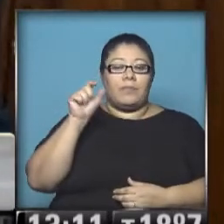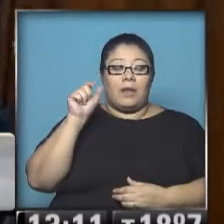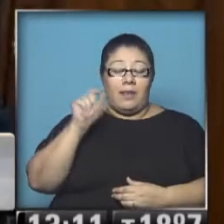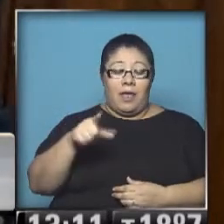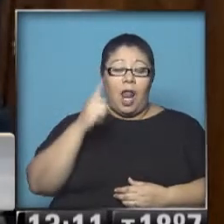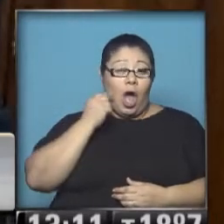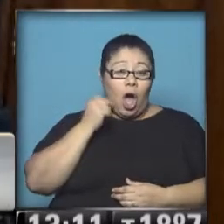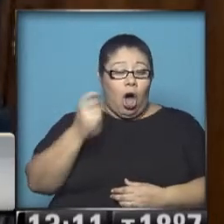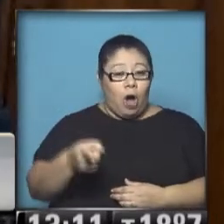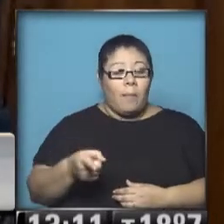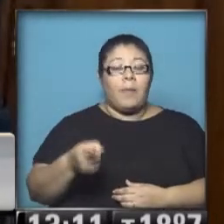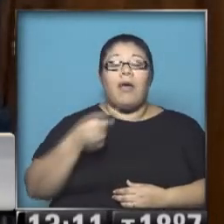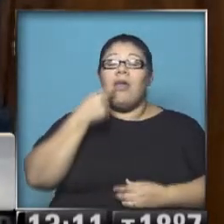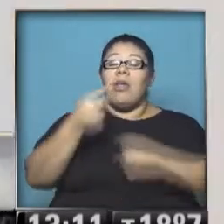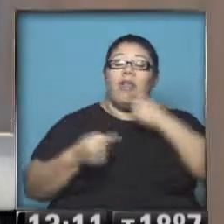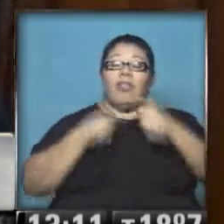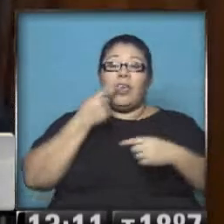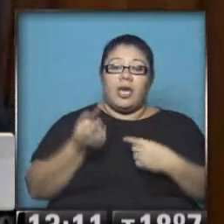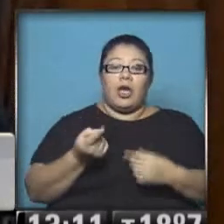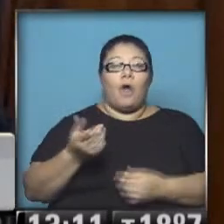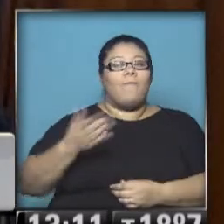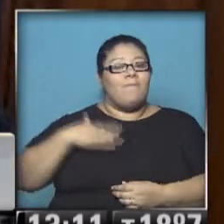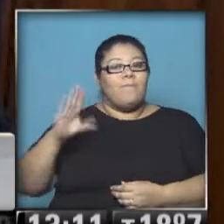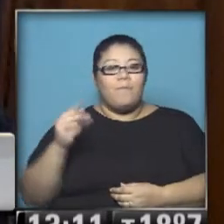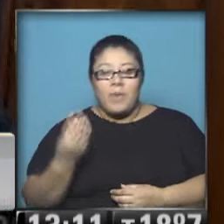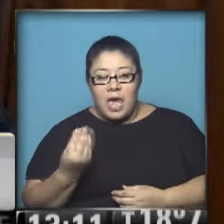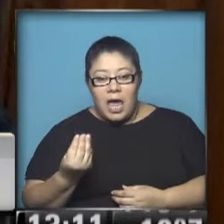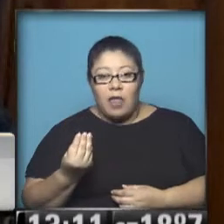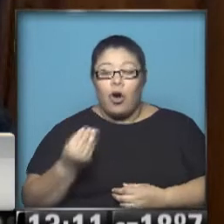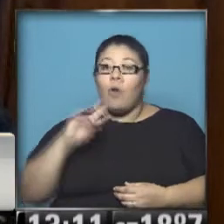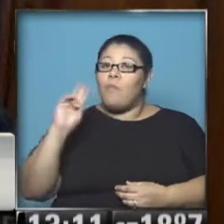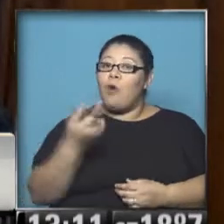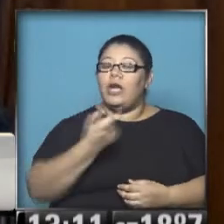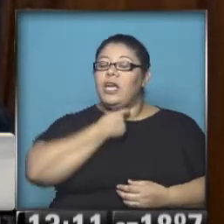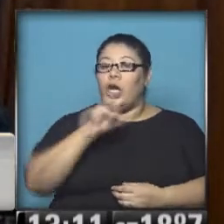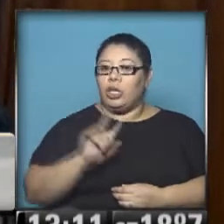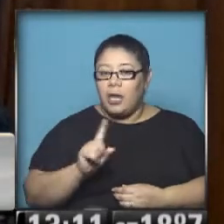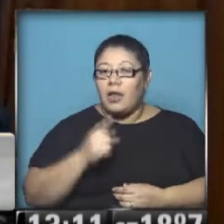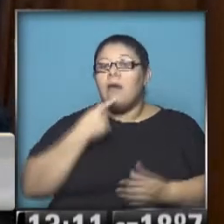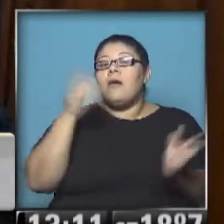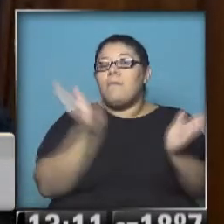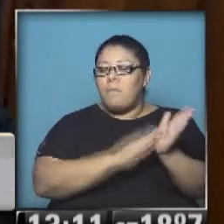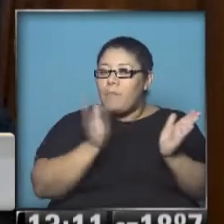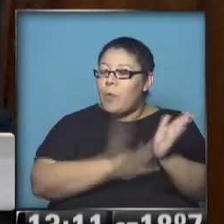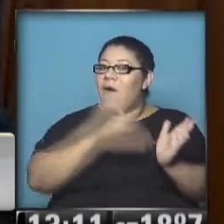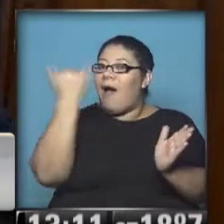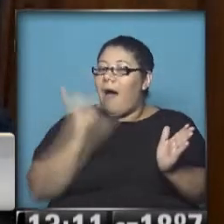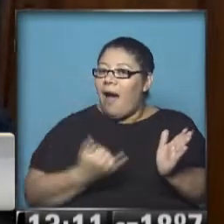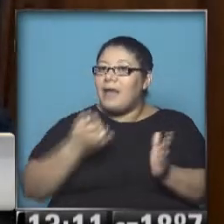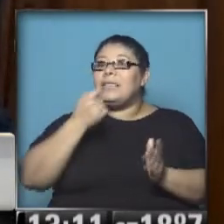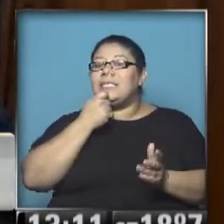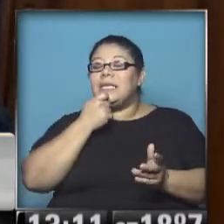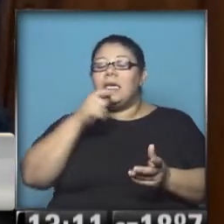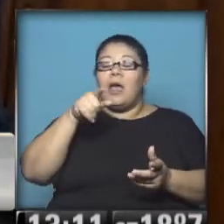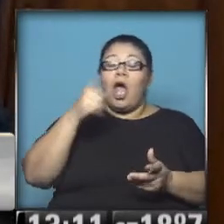es que dijo que, como decíamos recién, teme por su vida, que repartió pruebas a mucha gente conocida que si algo le pasa,